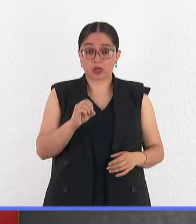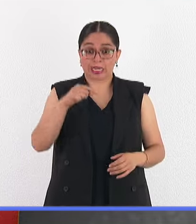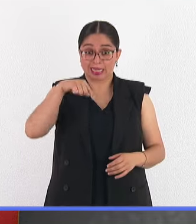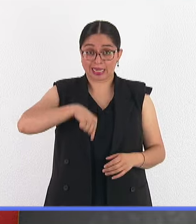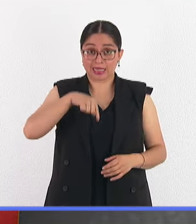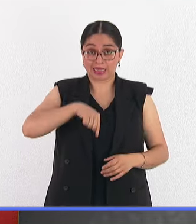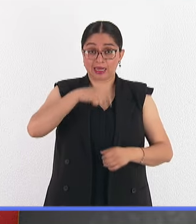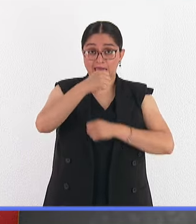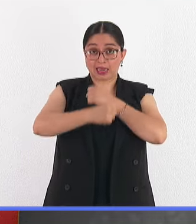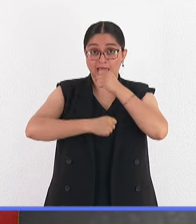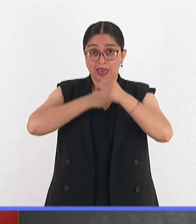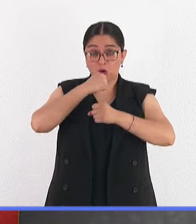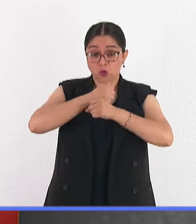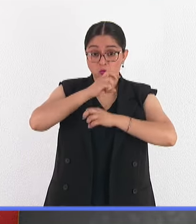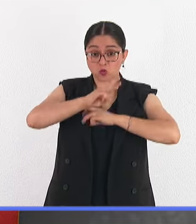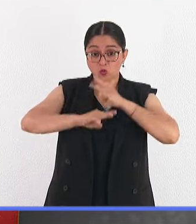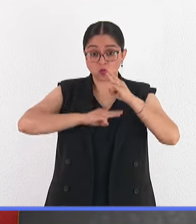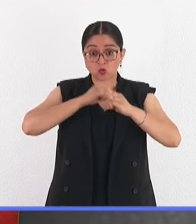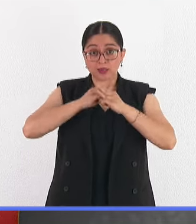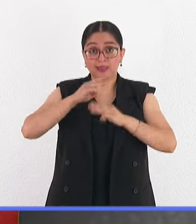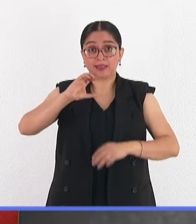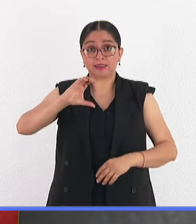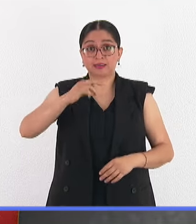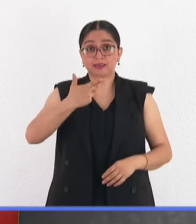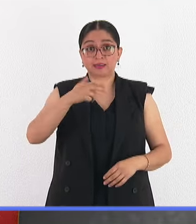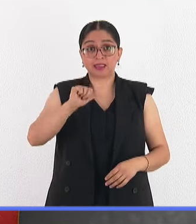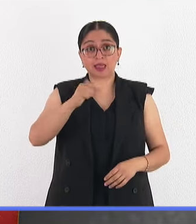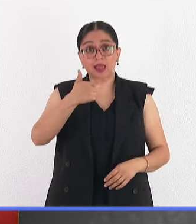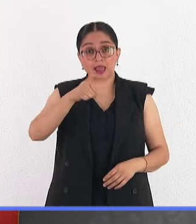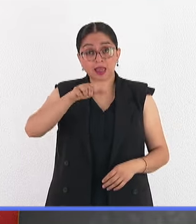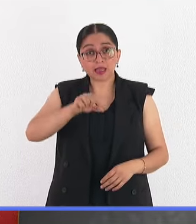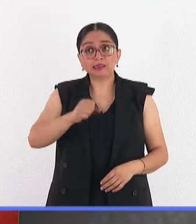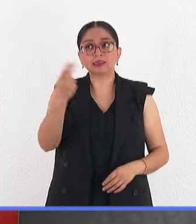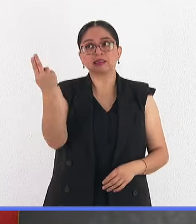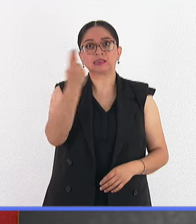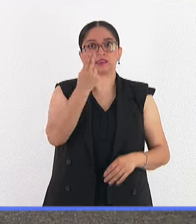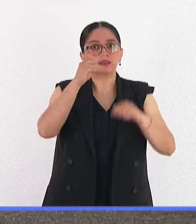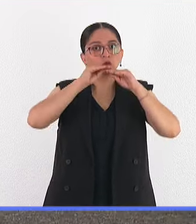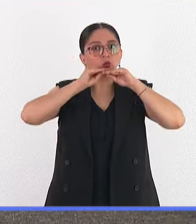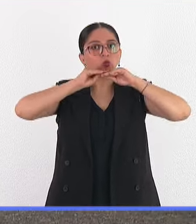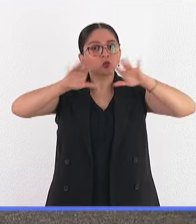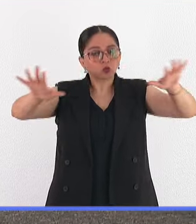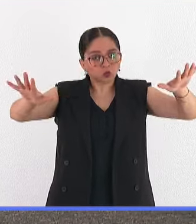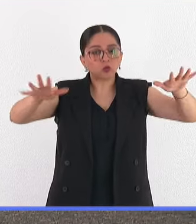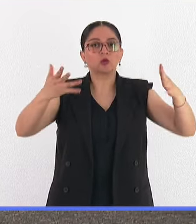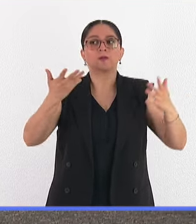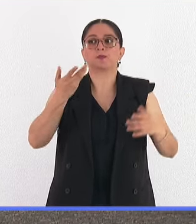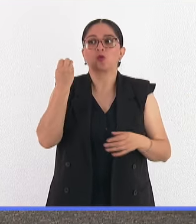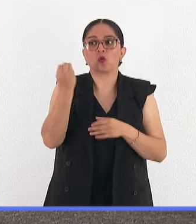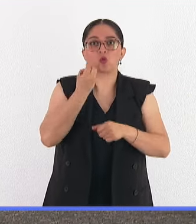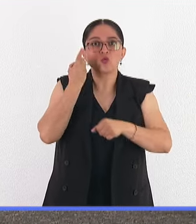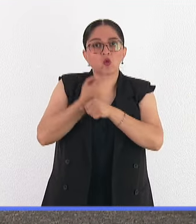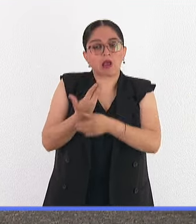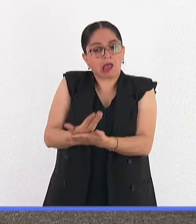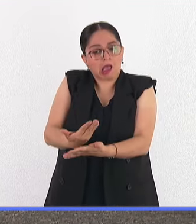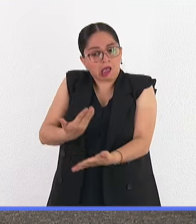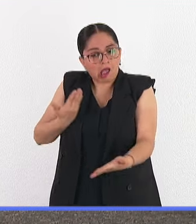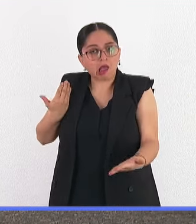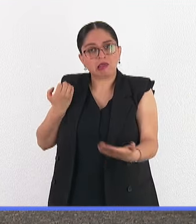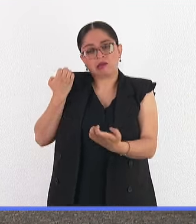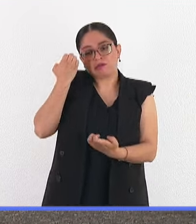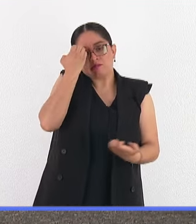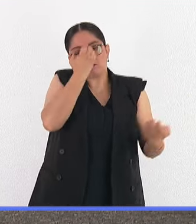año el Día Mundial de Chagas quiere hacer evidente, ¿no? La posibilidad de tener diagnósticos tempranos.